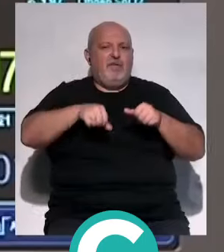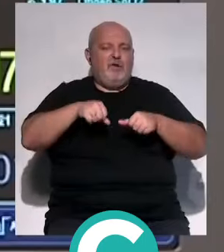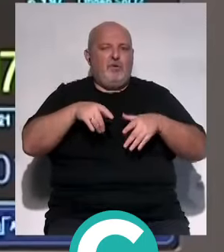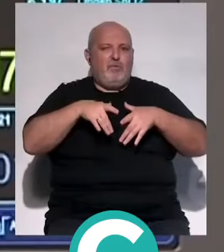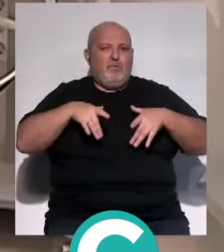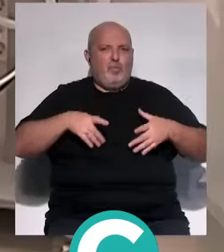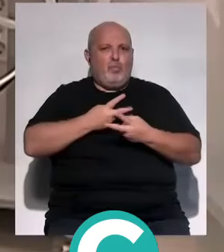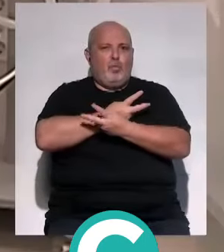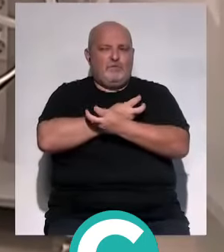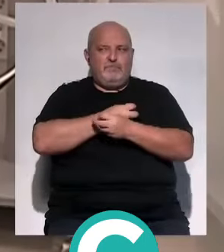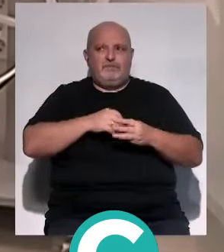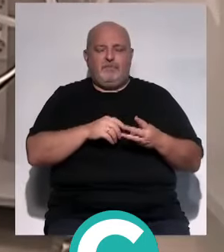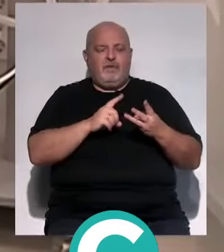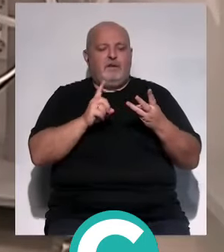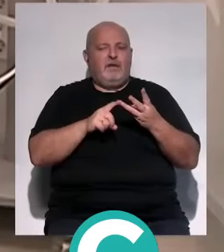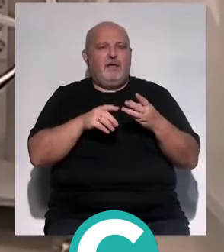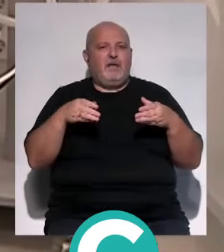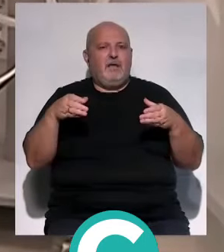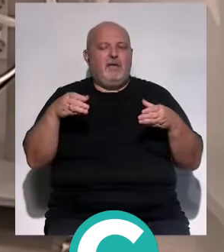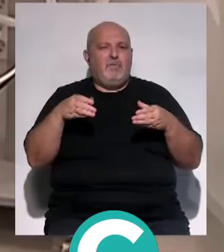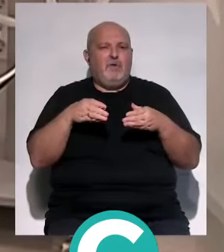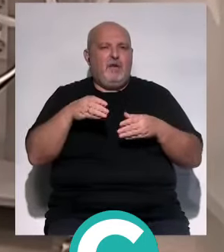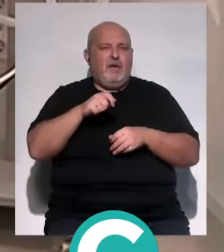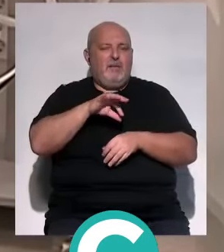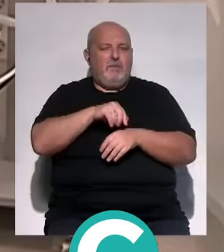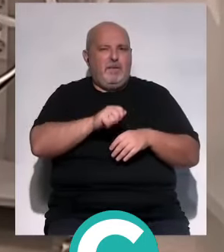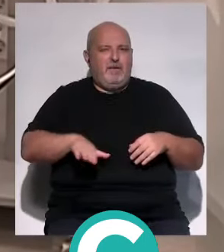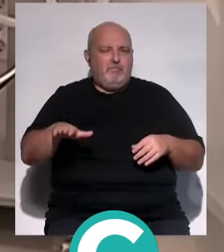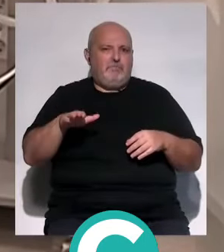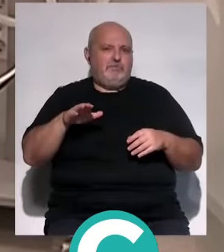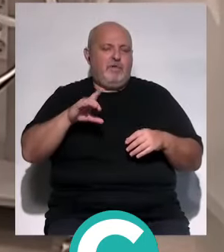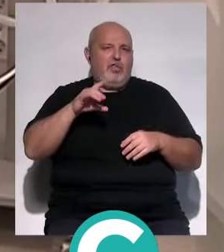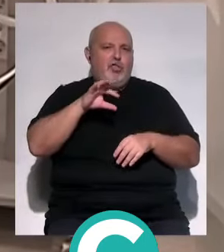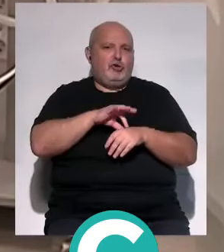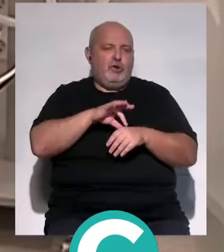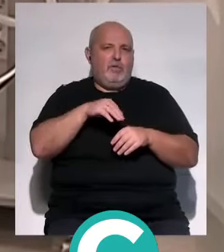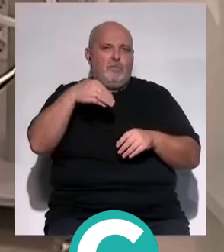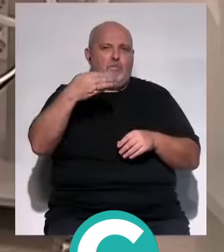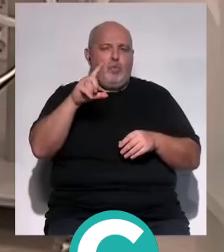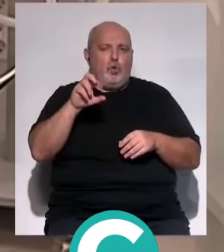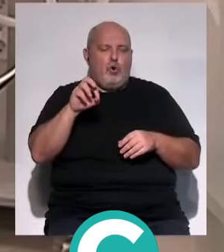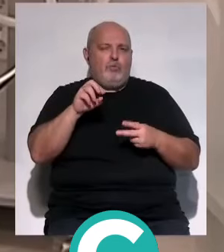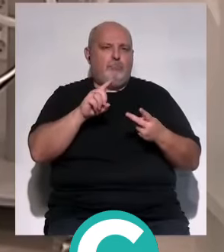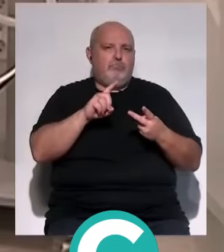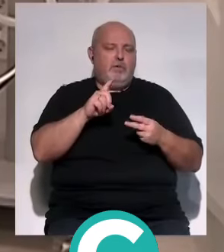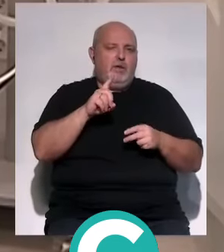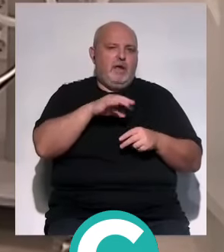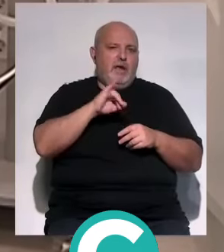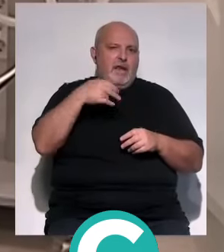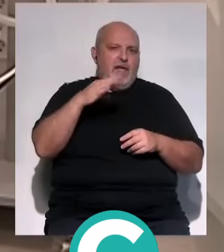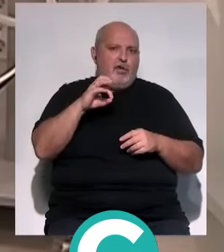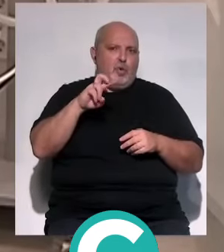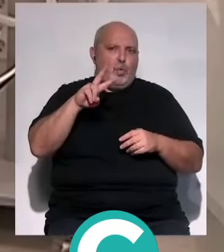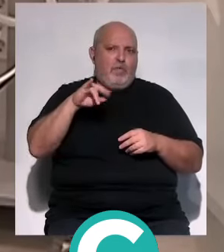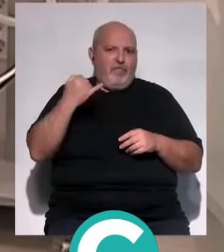torácica. Nuestro equipo de pediatría, liderado por la doctora Bulo y el doctor Ignacio Ruiz.